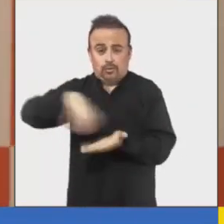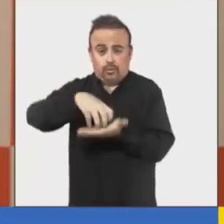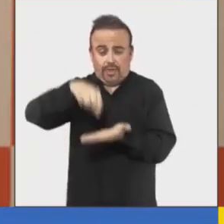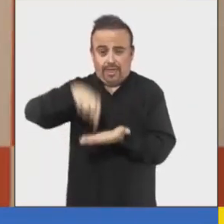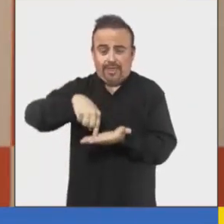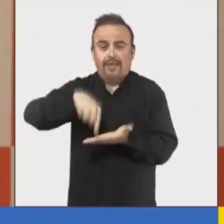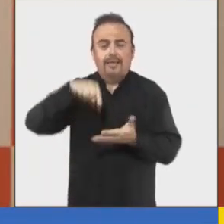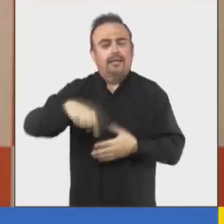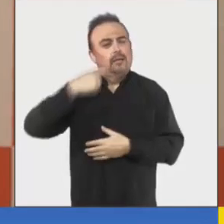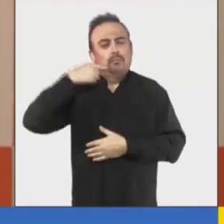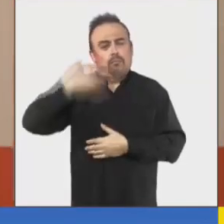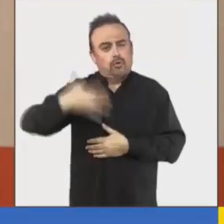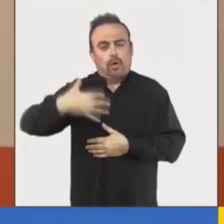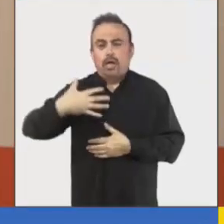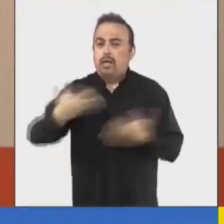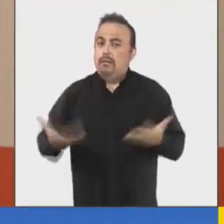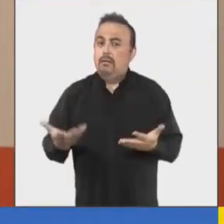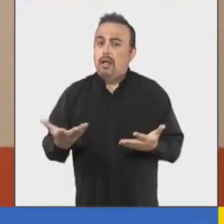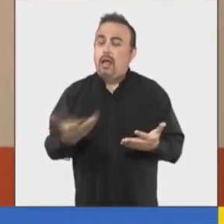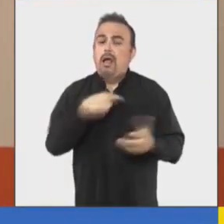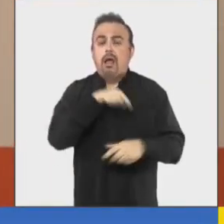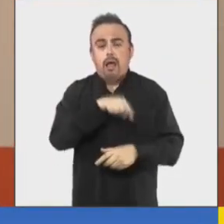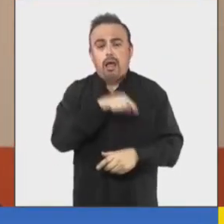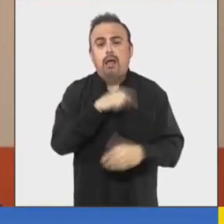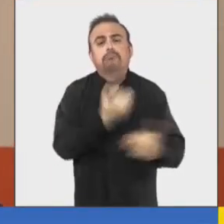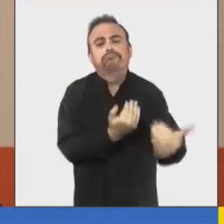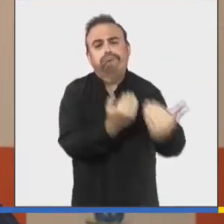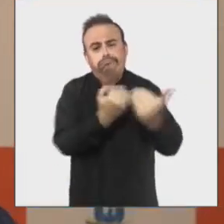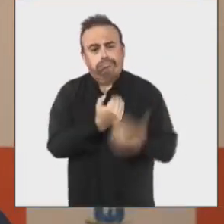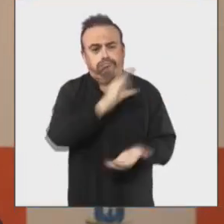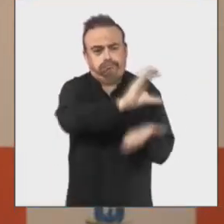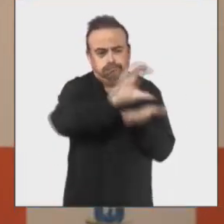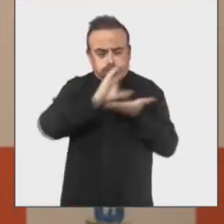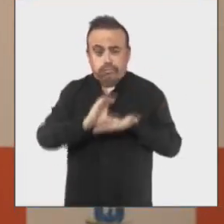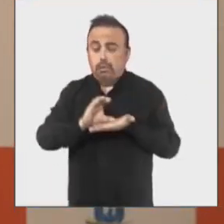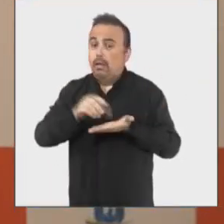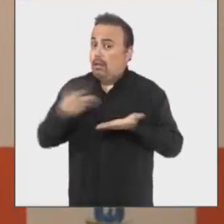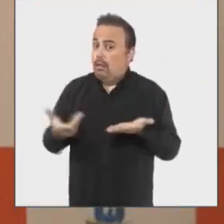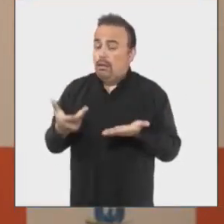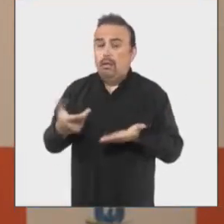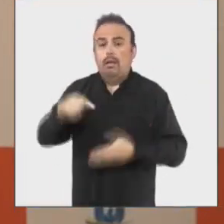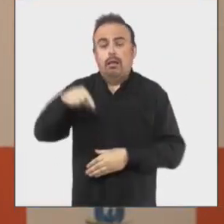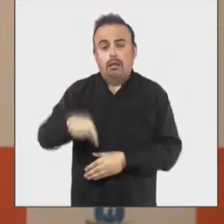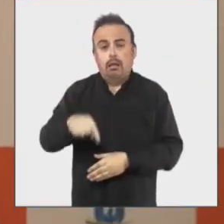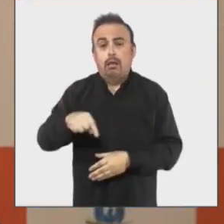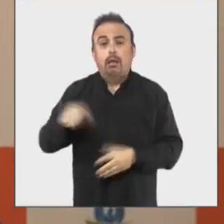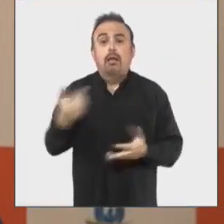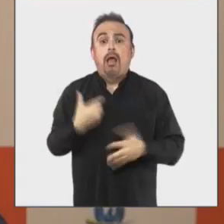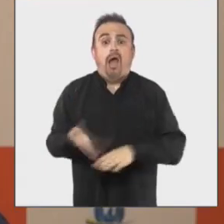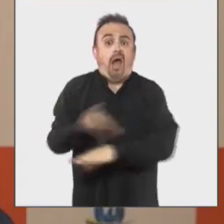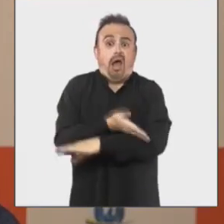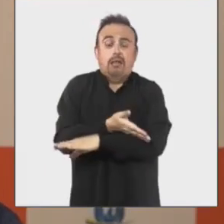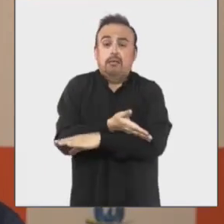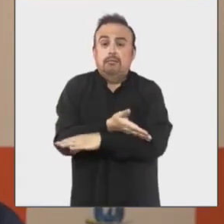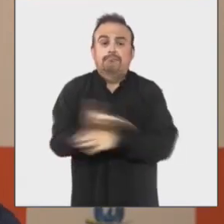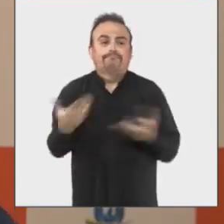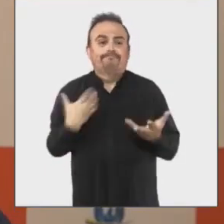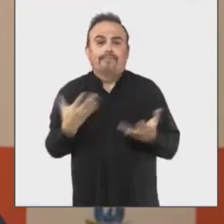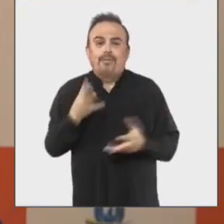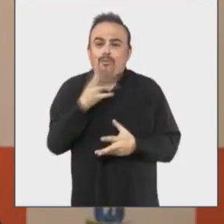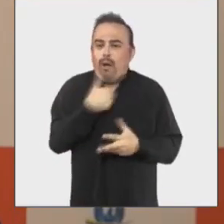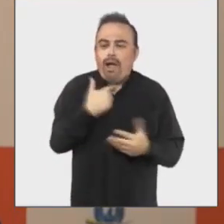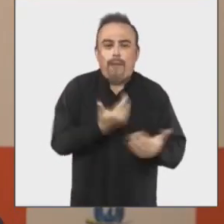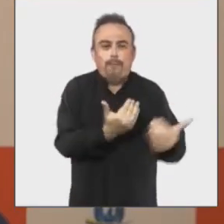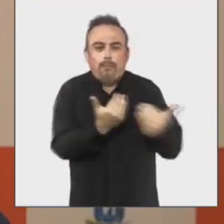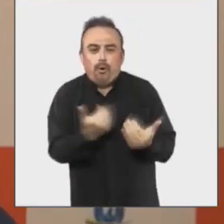ciudad. Es fundamental contar con financiamiento considerando que no contamos con una industria que